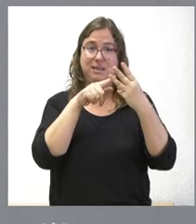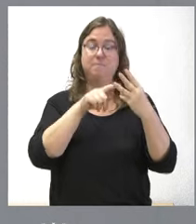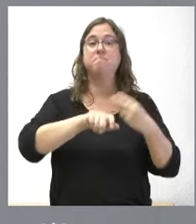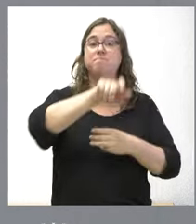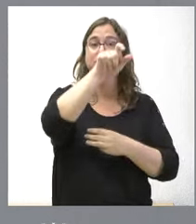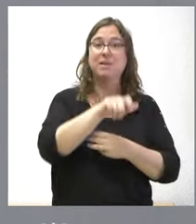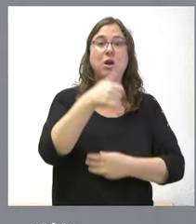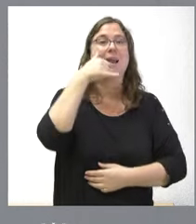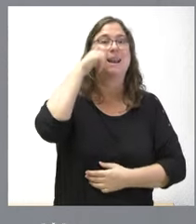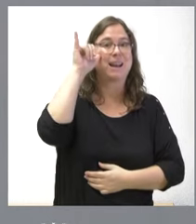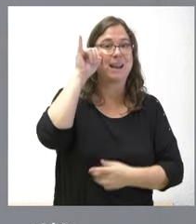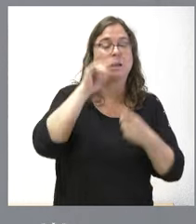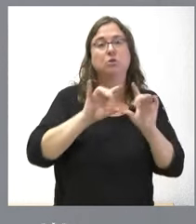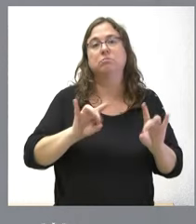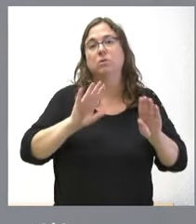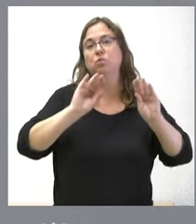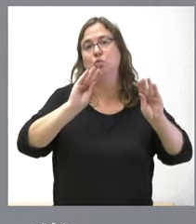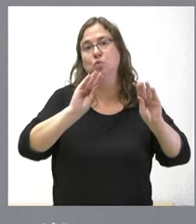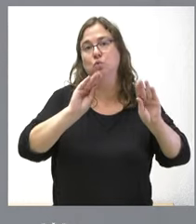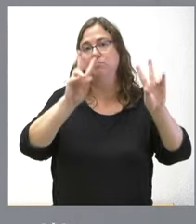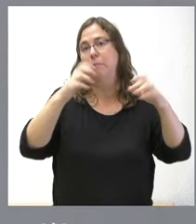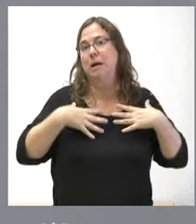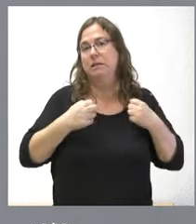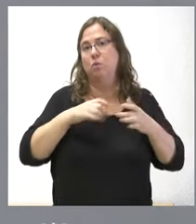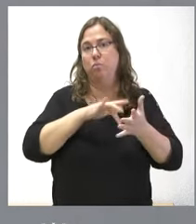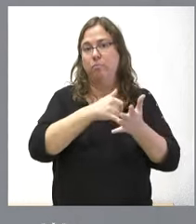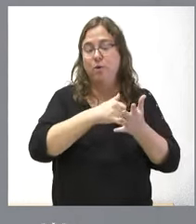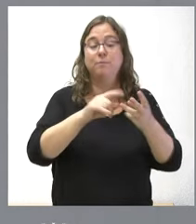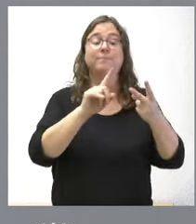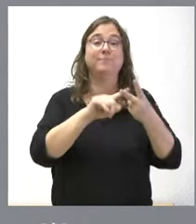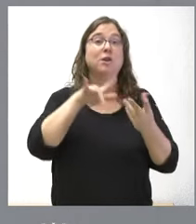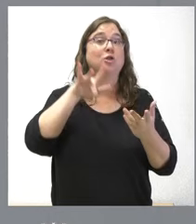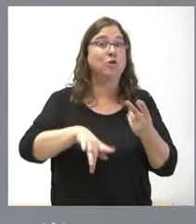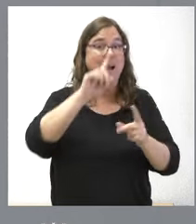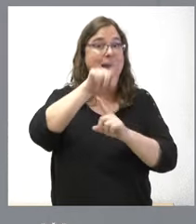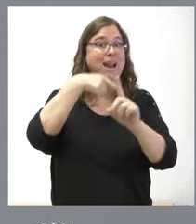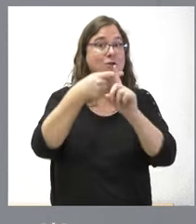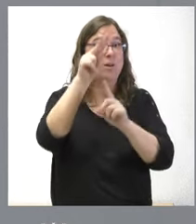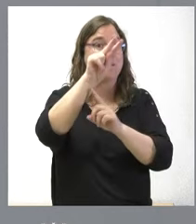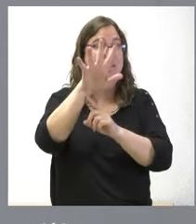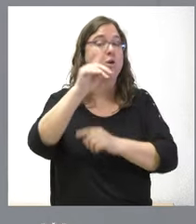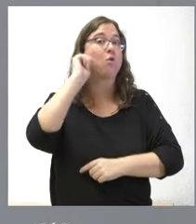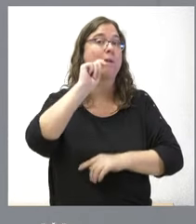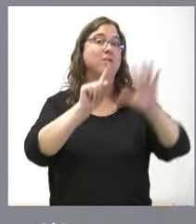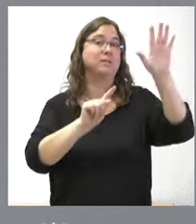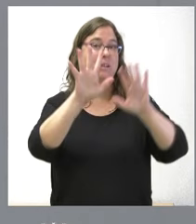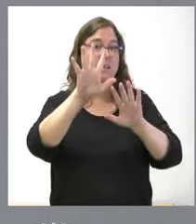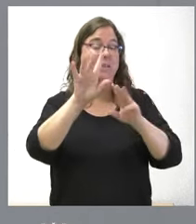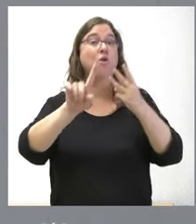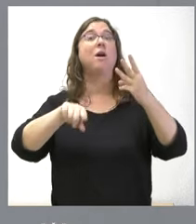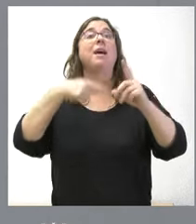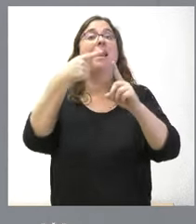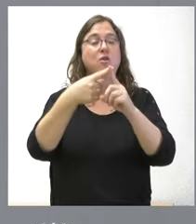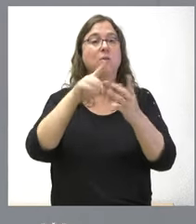riesgo y vulnerabilidad desde el punto de vista sanitario, los que cumplen el próximo año 65 años y los que cumplirán